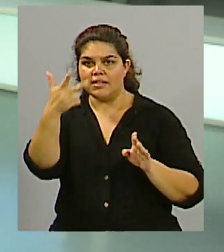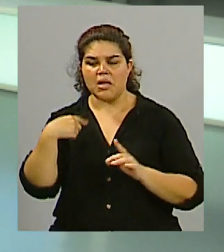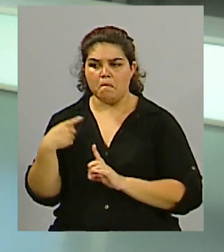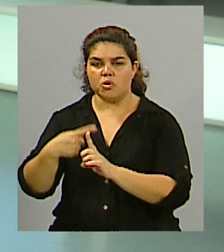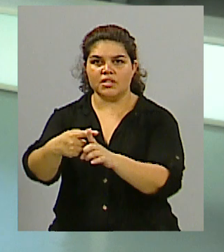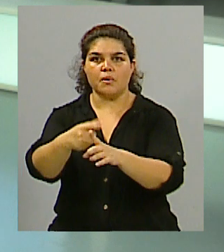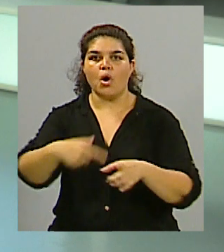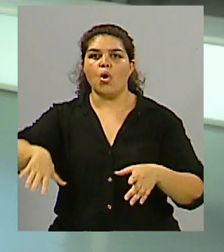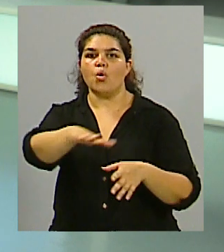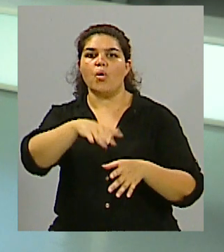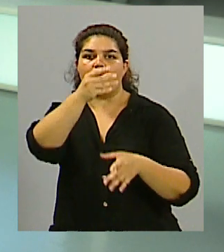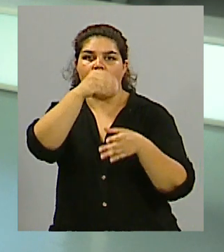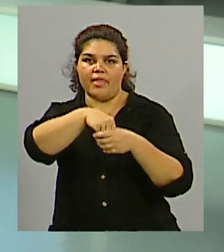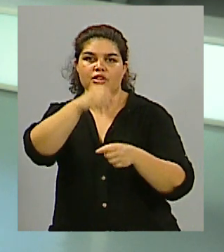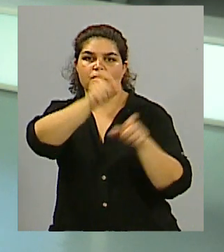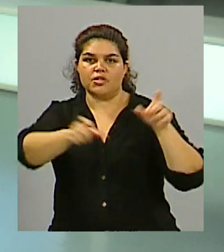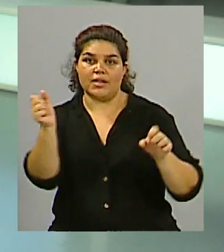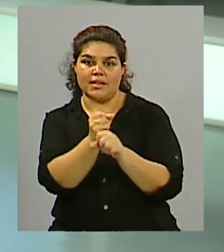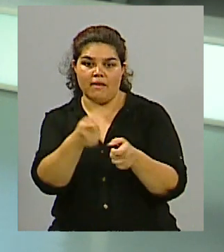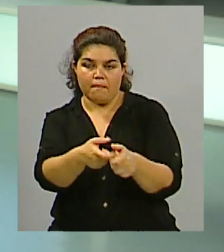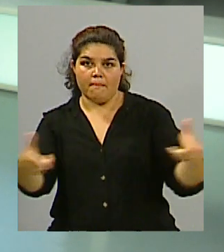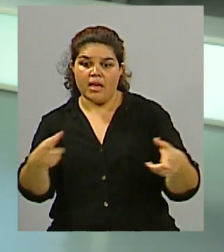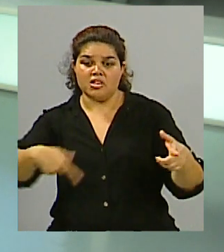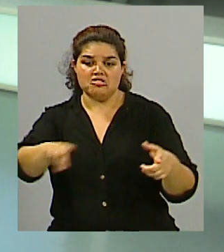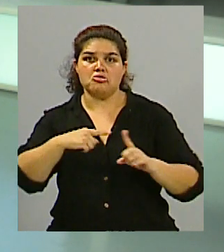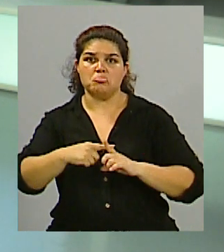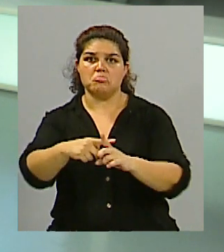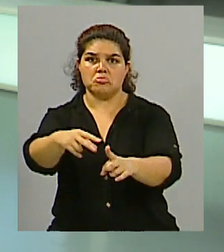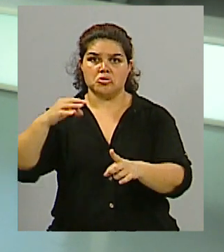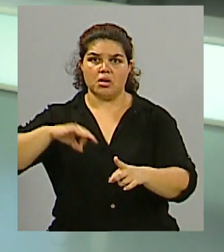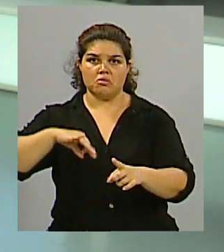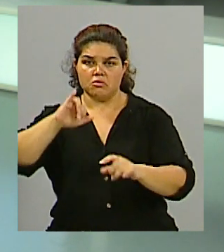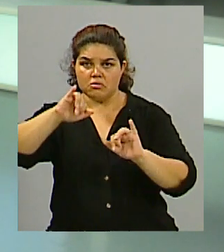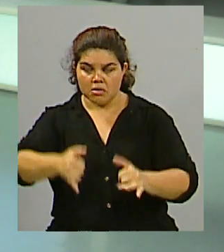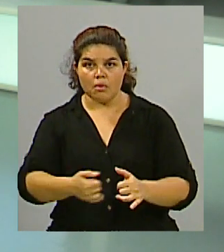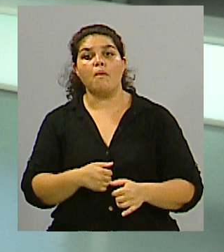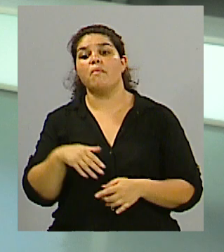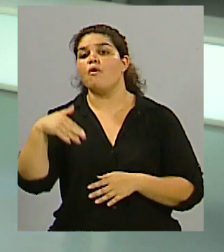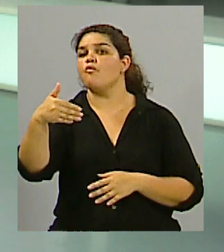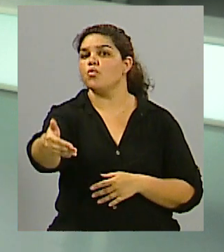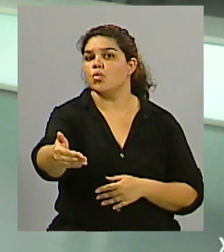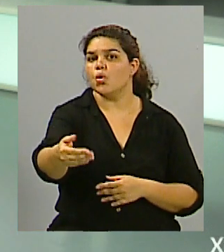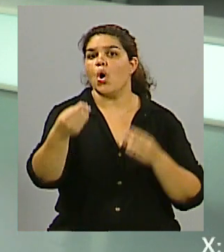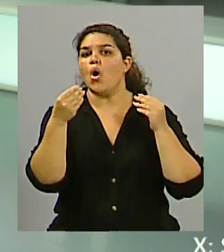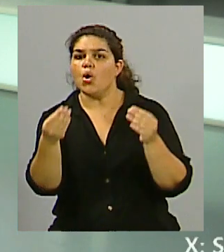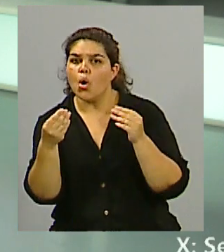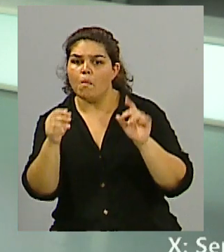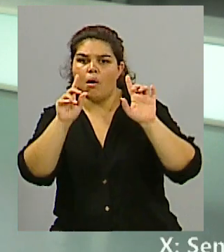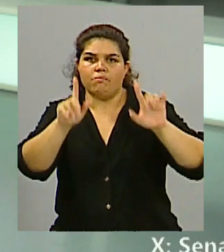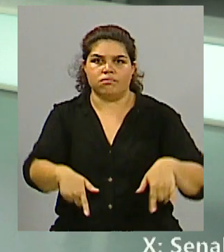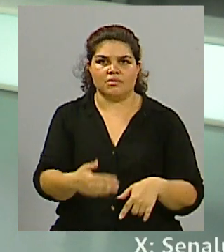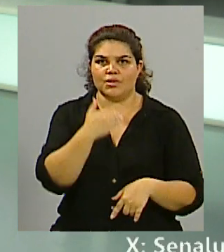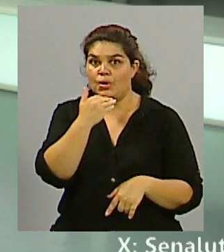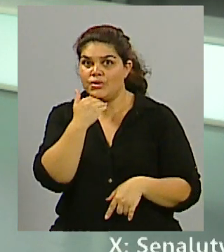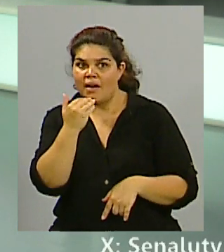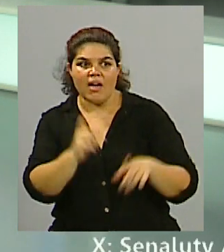gente que trabaja con ellos, el saldo para ellos ha sido positivo, sí, la proyección no muy buena en cuanto a la posibilidad de que aquellos que están tal